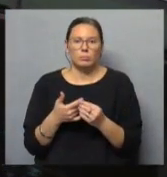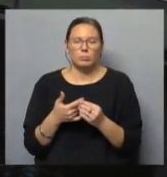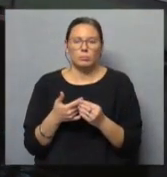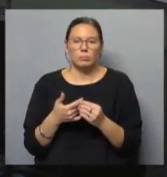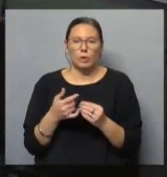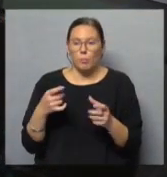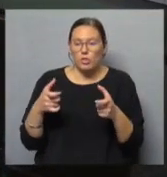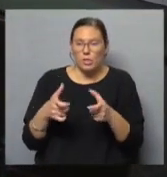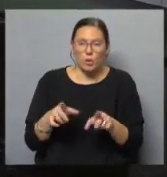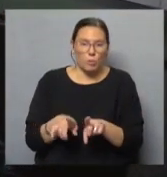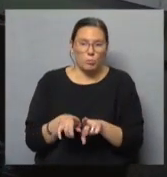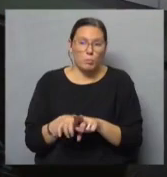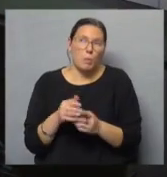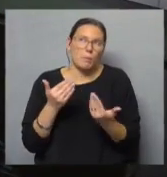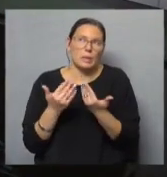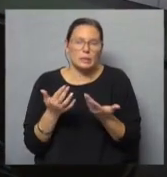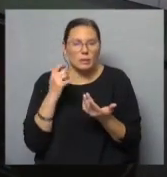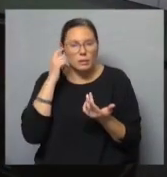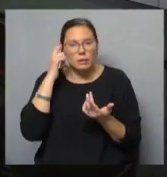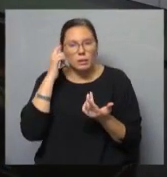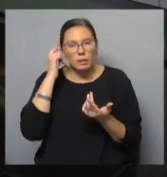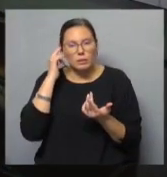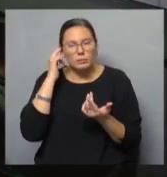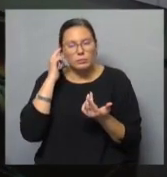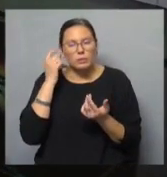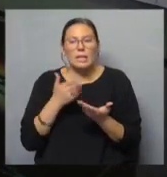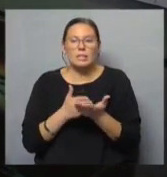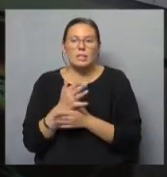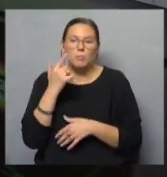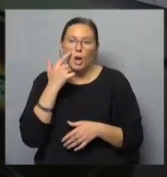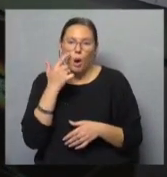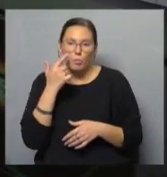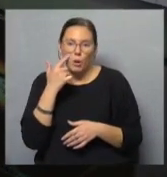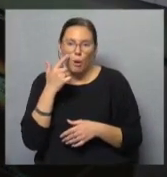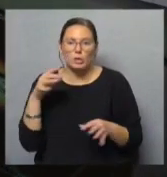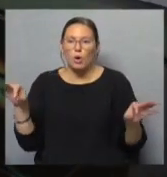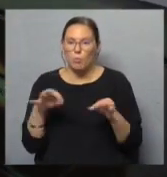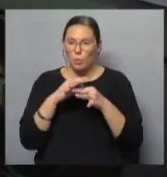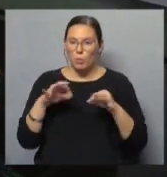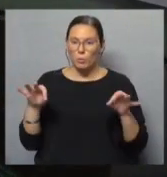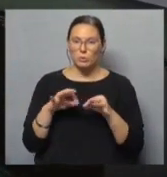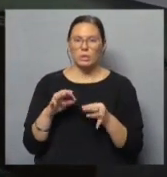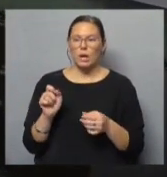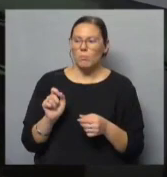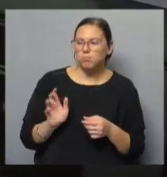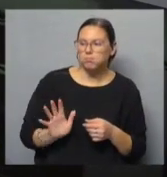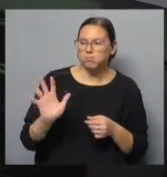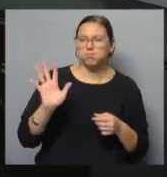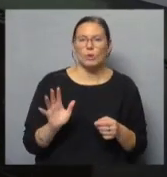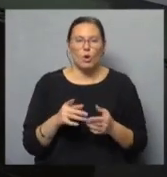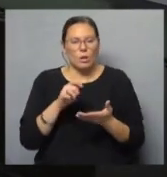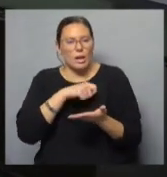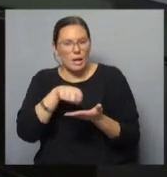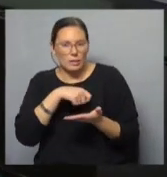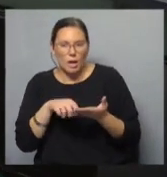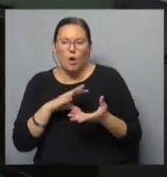todos tus discos, por lo menos lo que a me parece, siempre estás experimentando lo que tiene que ver con el sonido, con los géneros, con las letras, con cómo